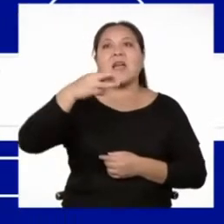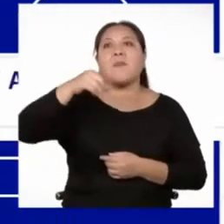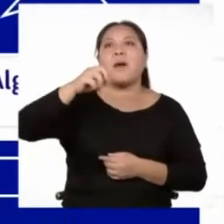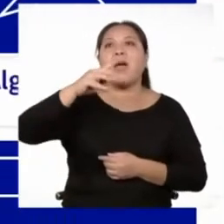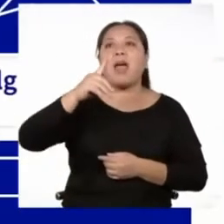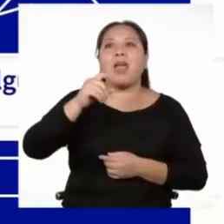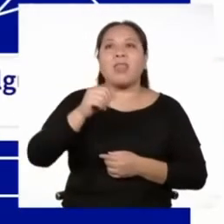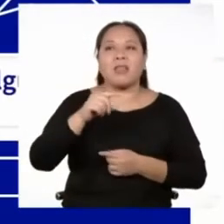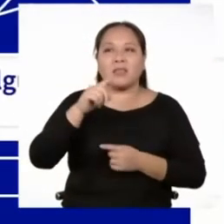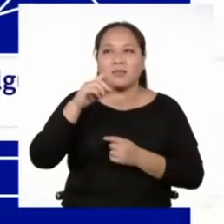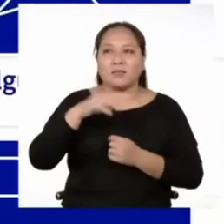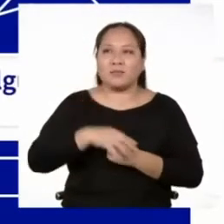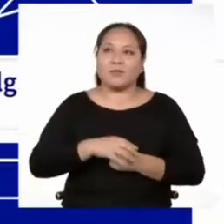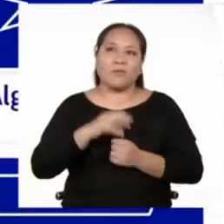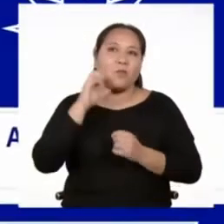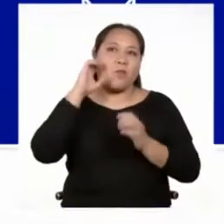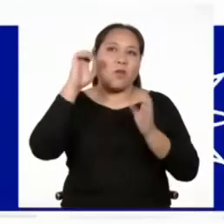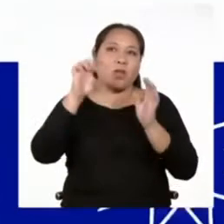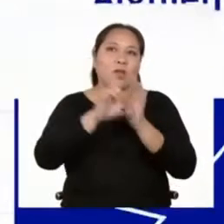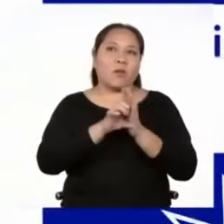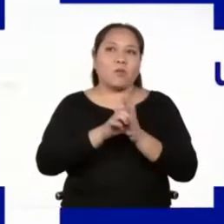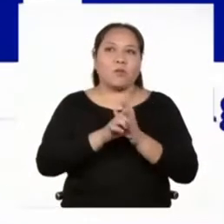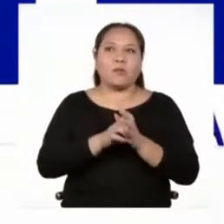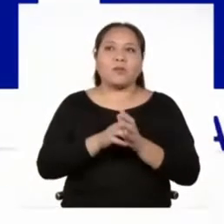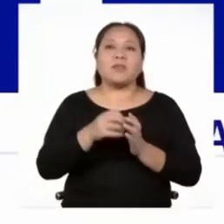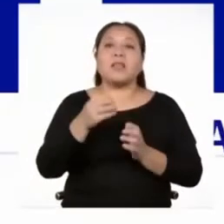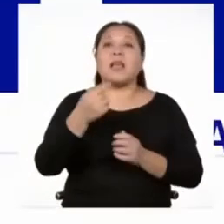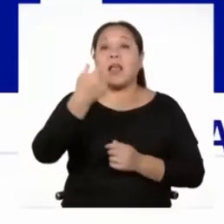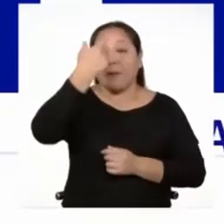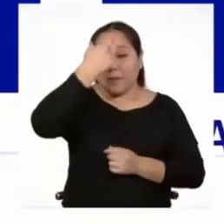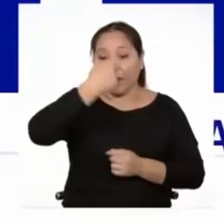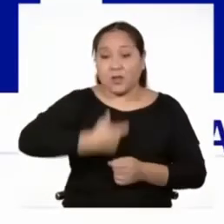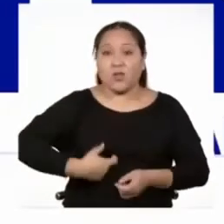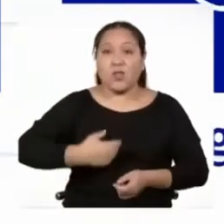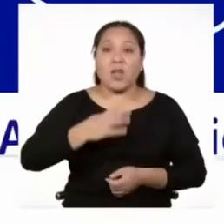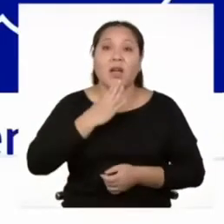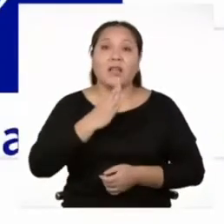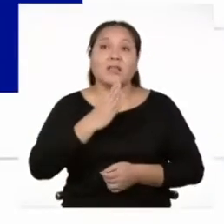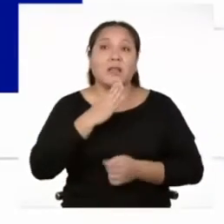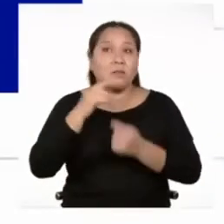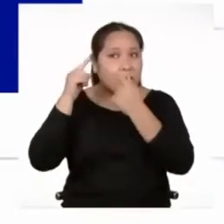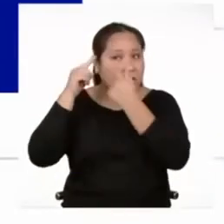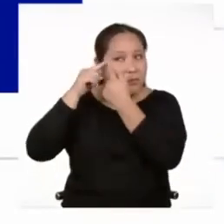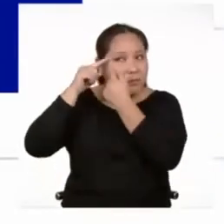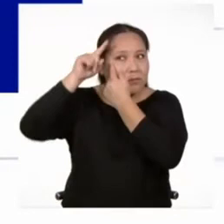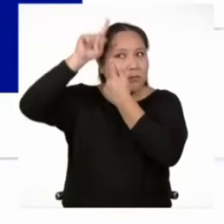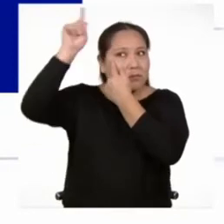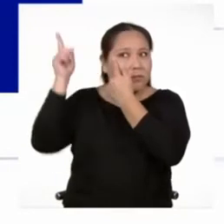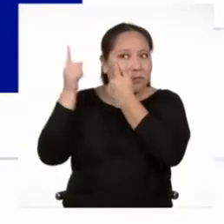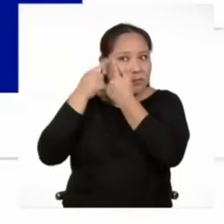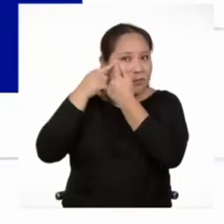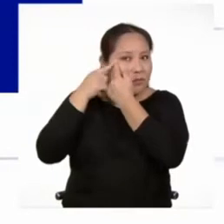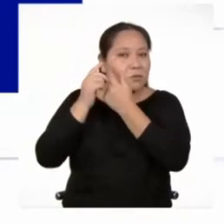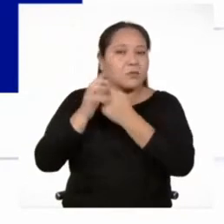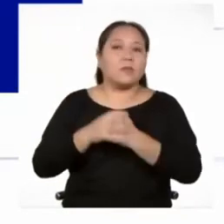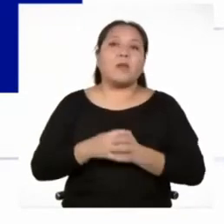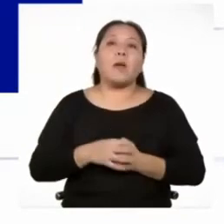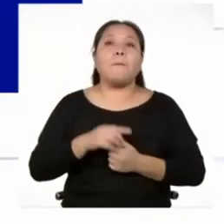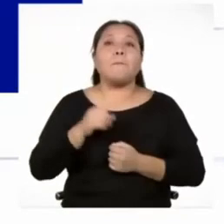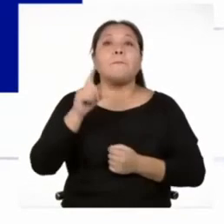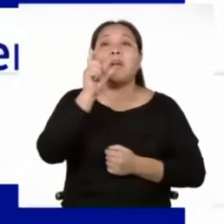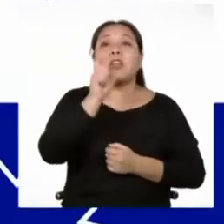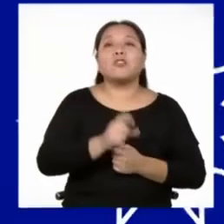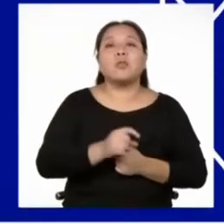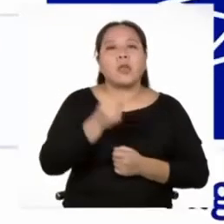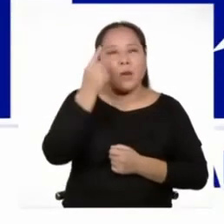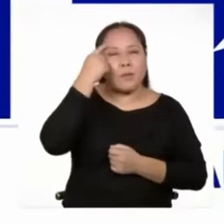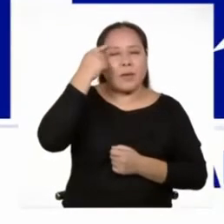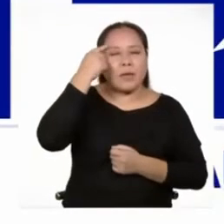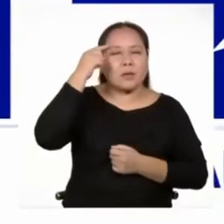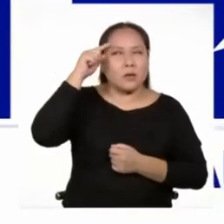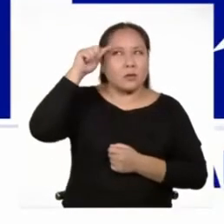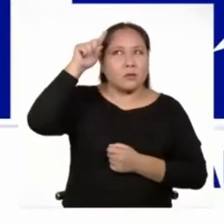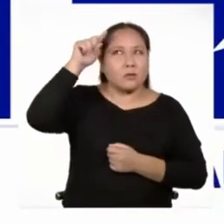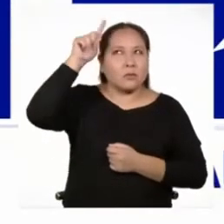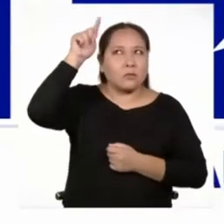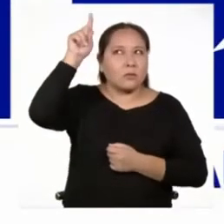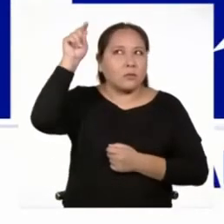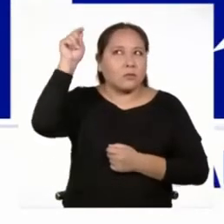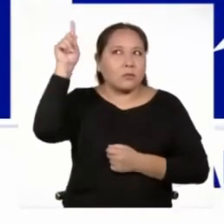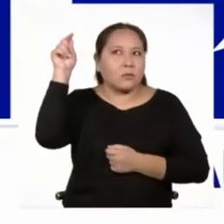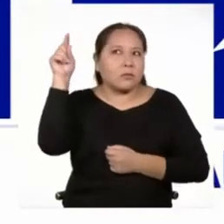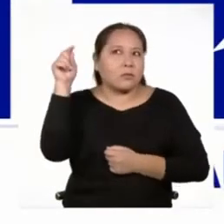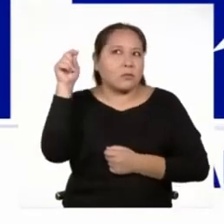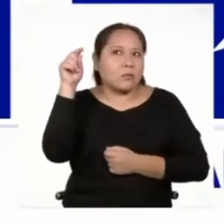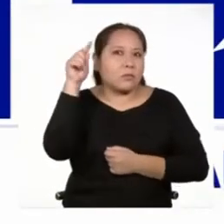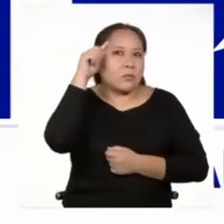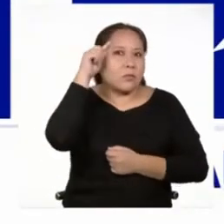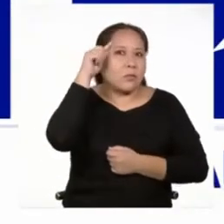Tenemos, por ejemplo, la llamada de quien habla, la llamada de alguien que está pensando, otra llamada en la